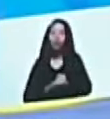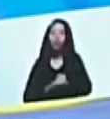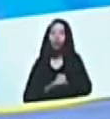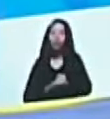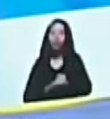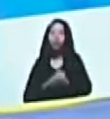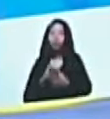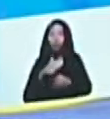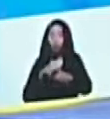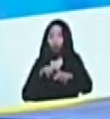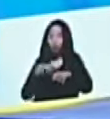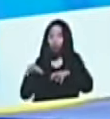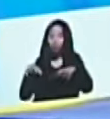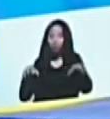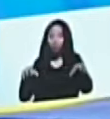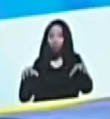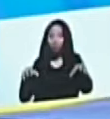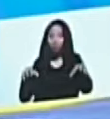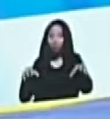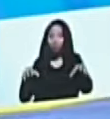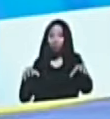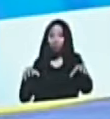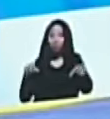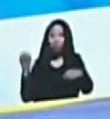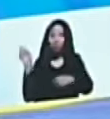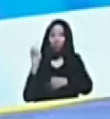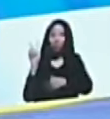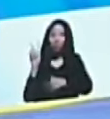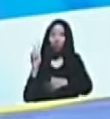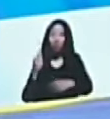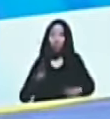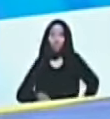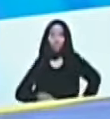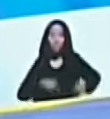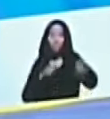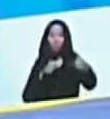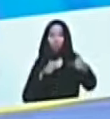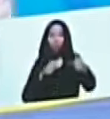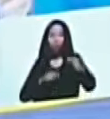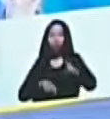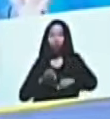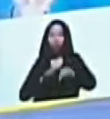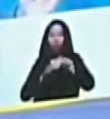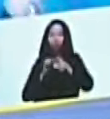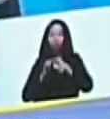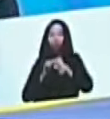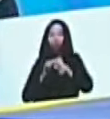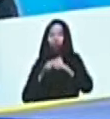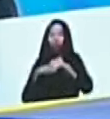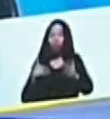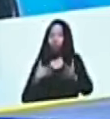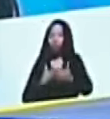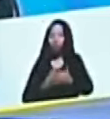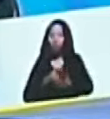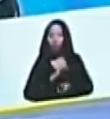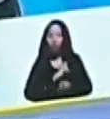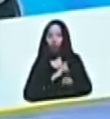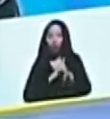divide y vencerás, dividir a los venezolanos, enfrentarlo para que nos autodestruyéramos, pasamos enero,